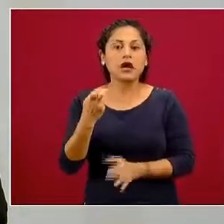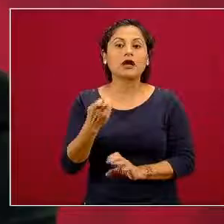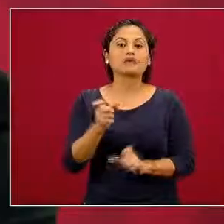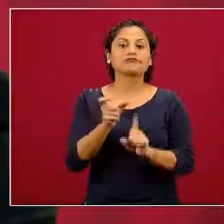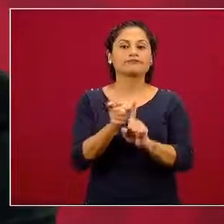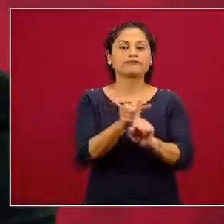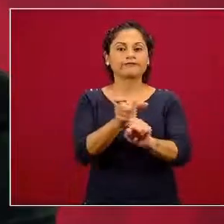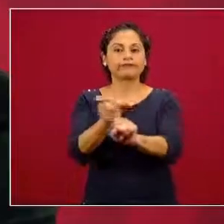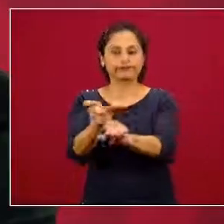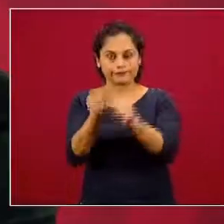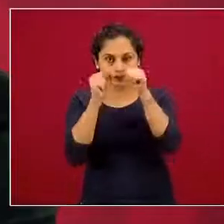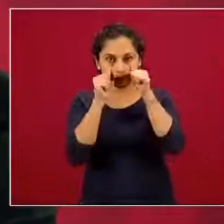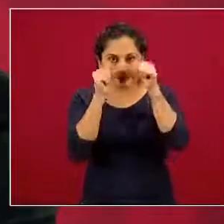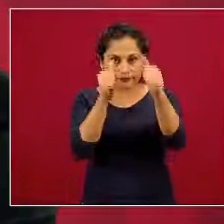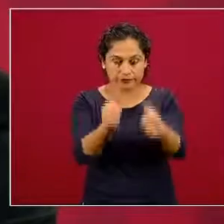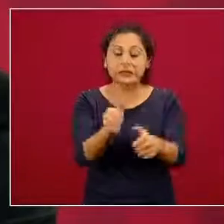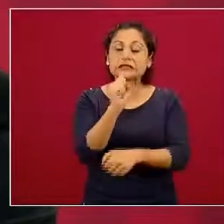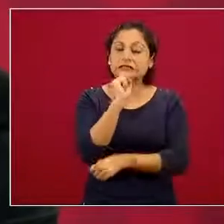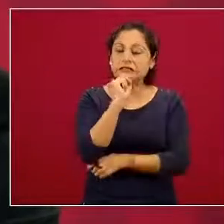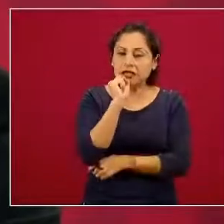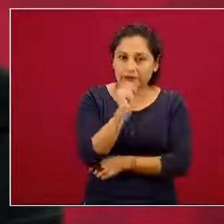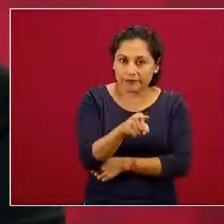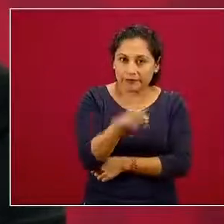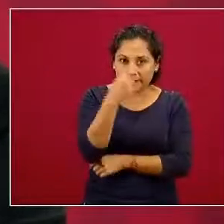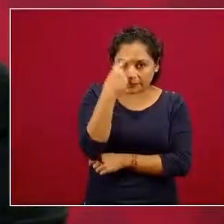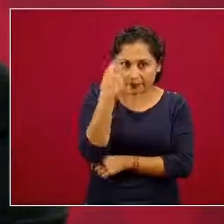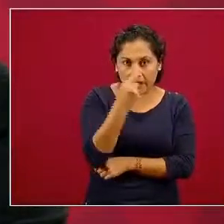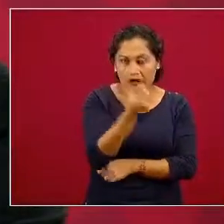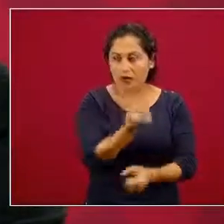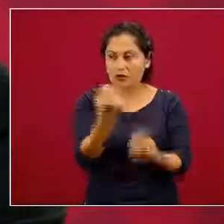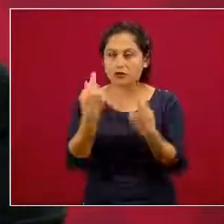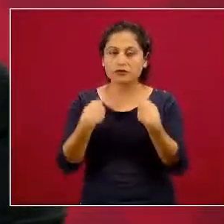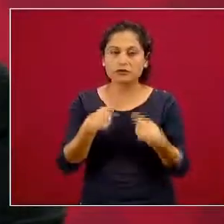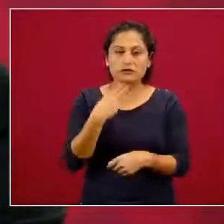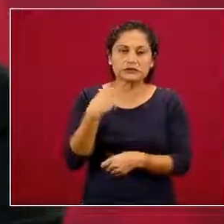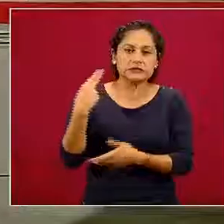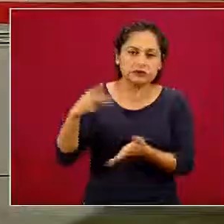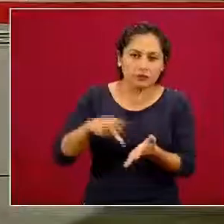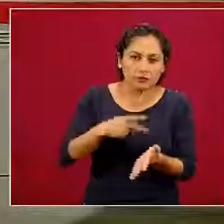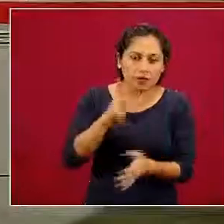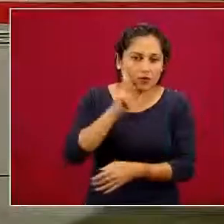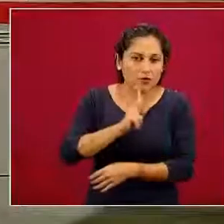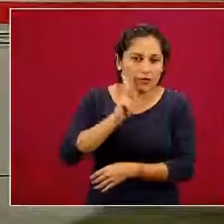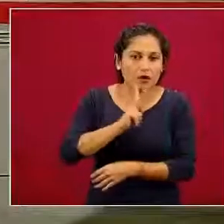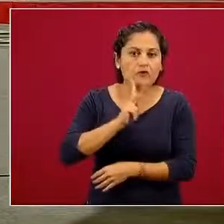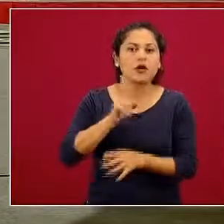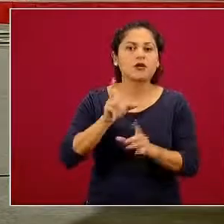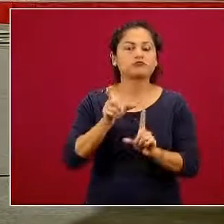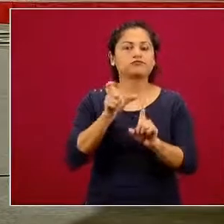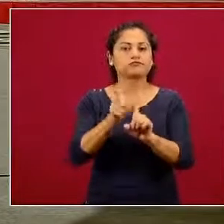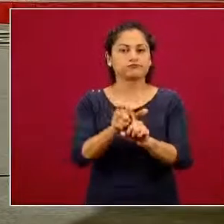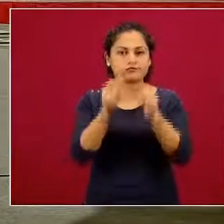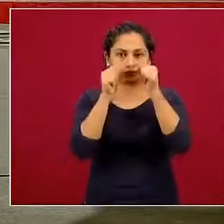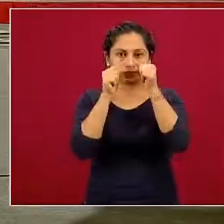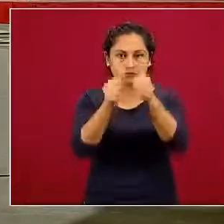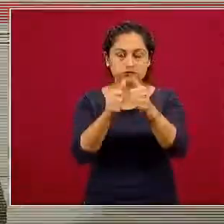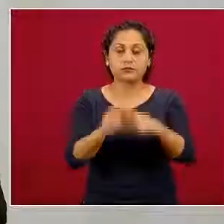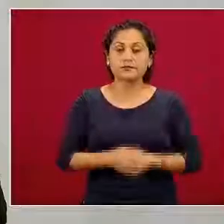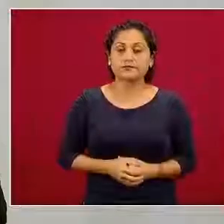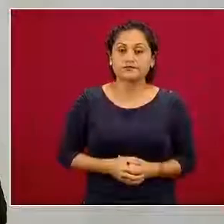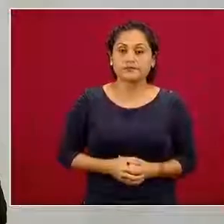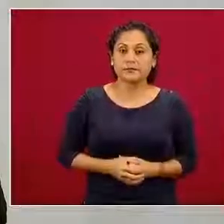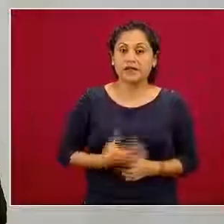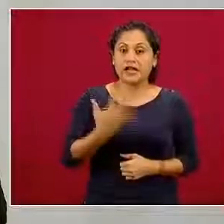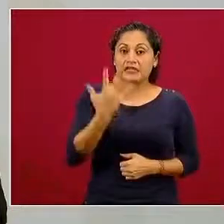y la atención inmediata de los que intentan suicidarse. La tasa nacional es de 5.2